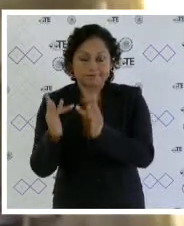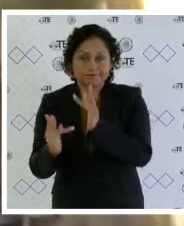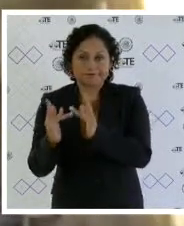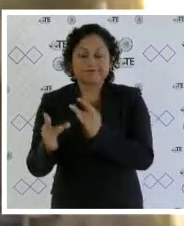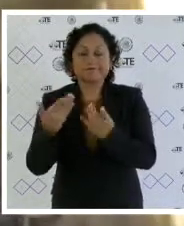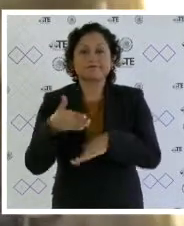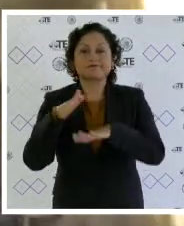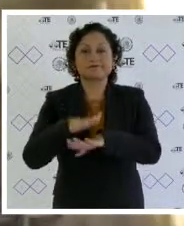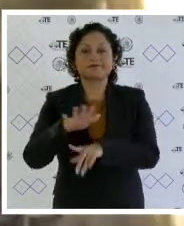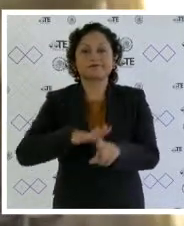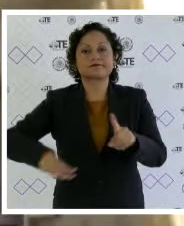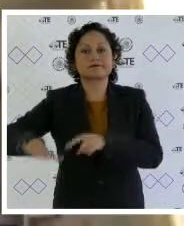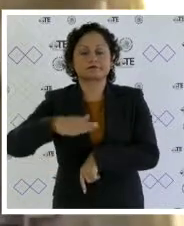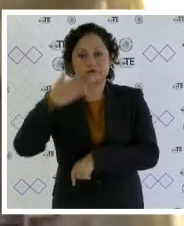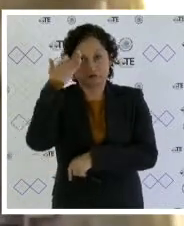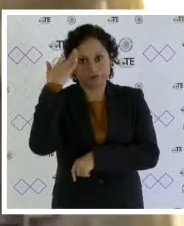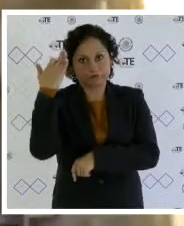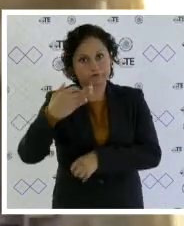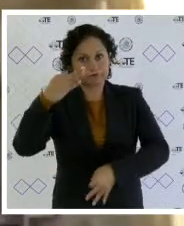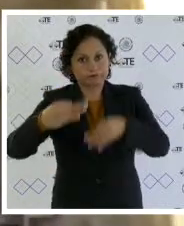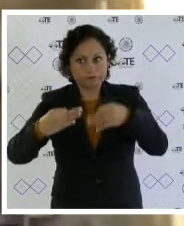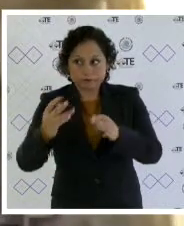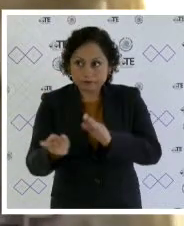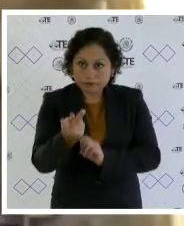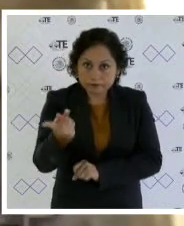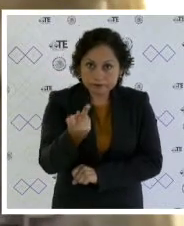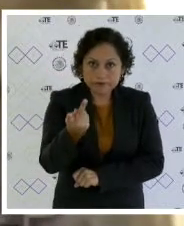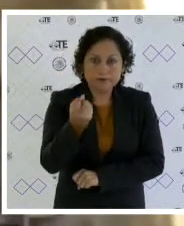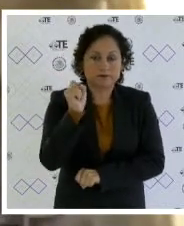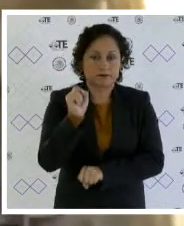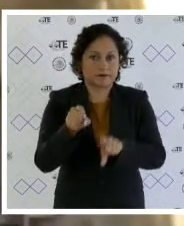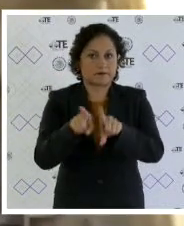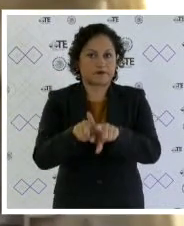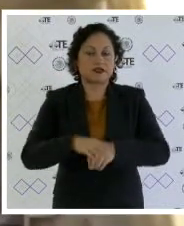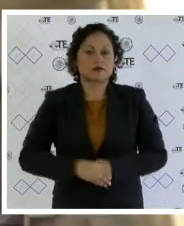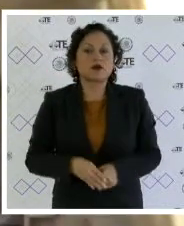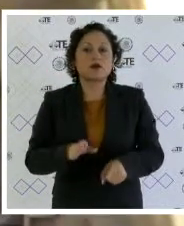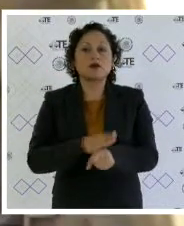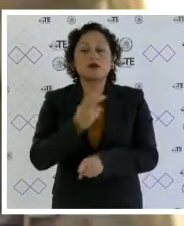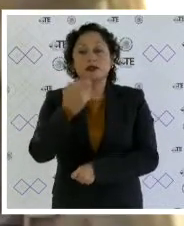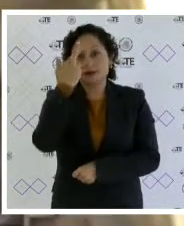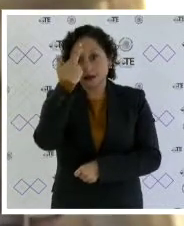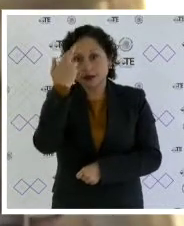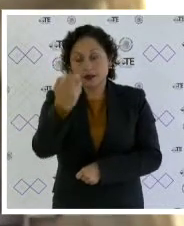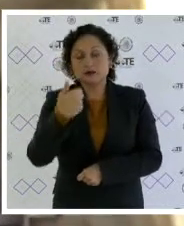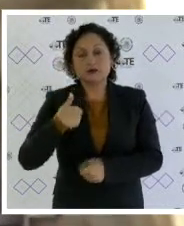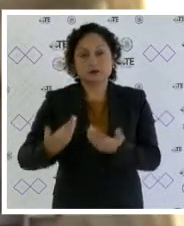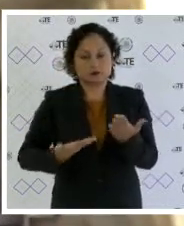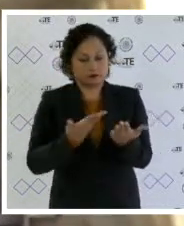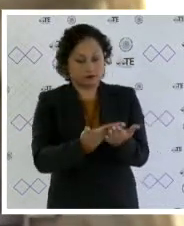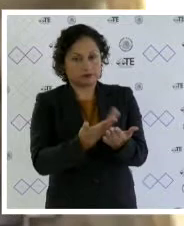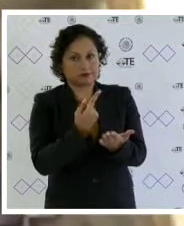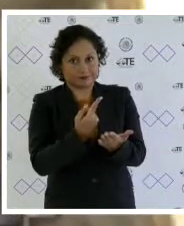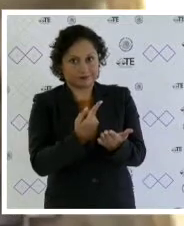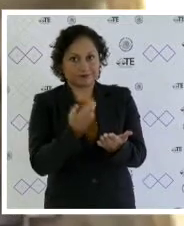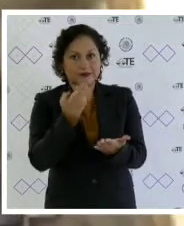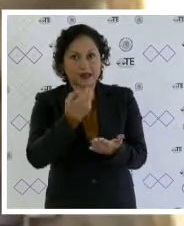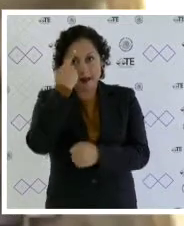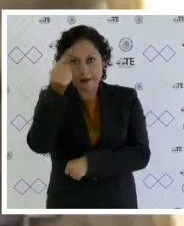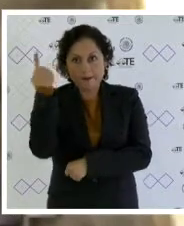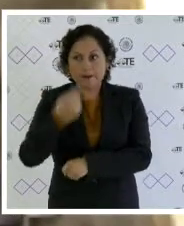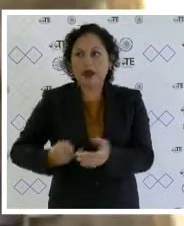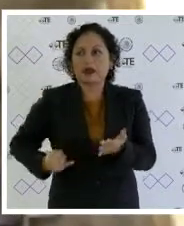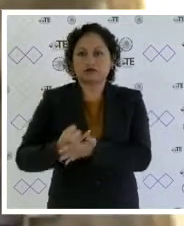jornada lectiva Hugo consultiva en este sentido y conforme a la cuenta que se acaba de dar se propone confirmar la elección